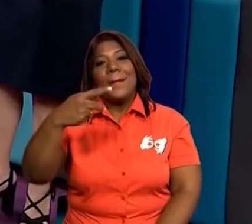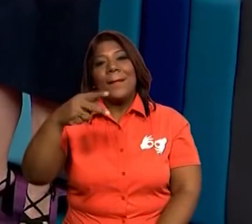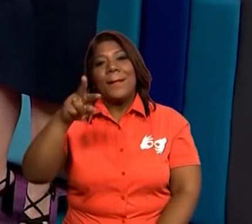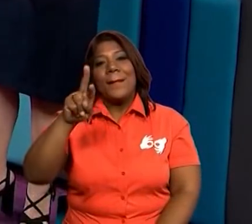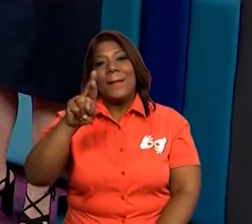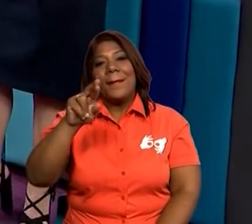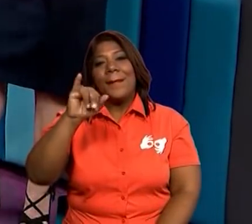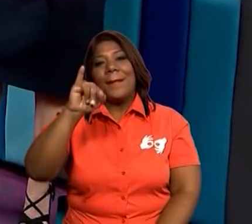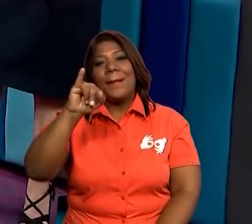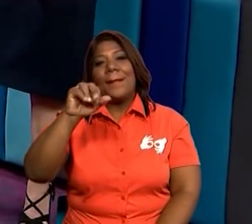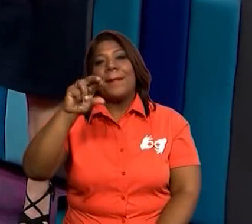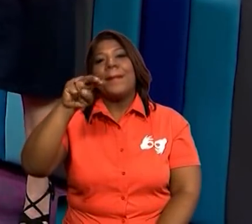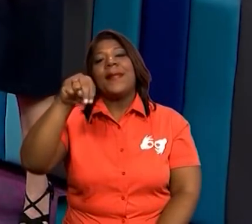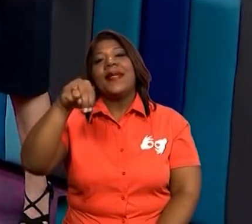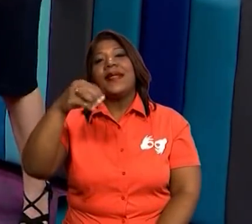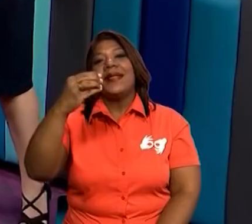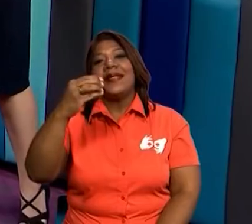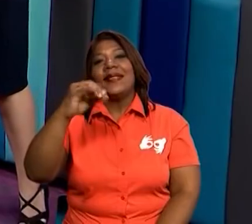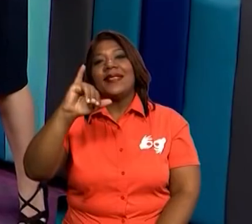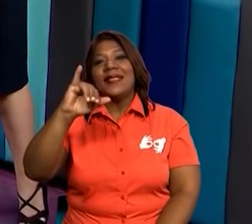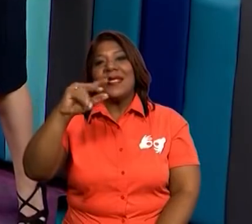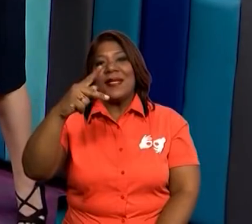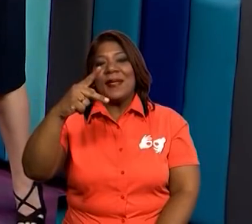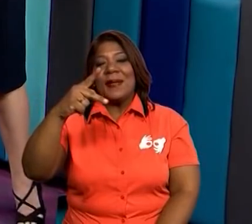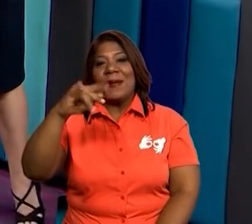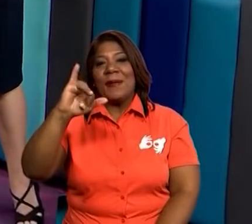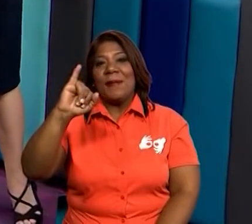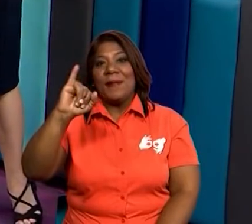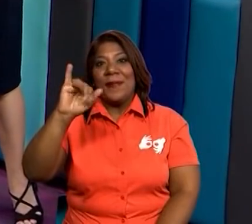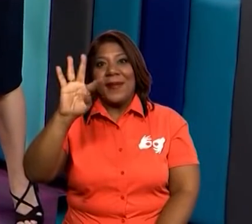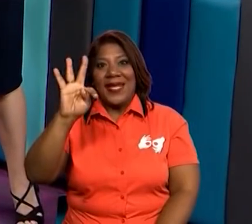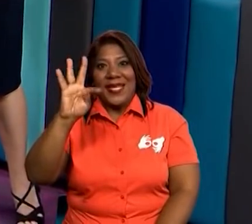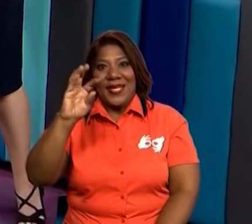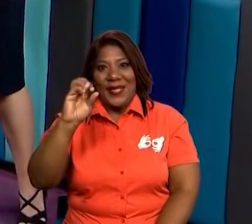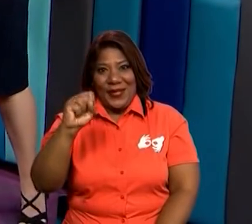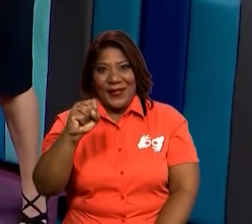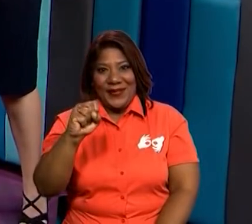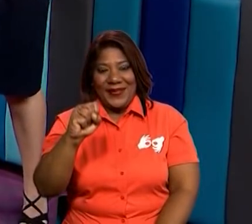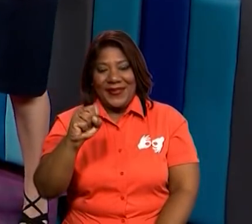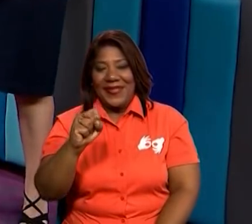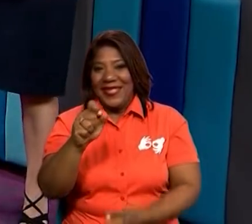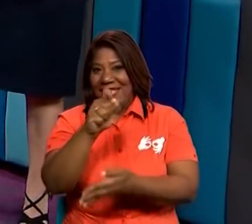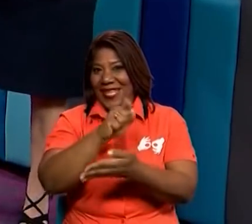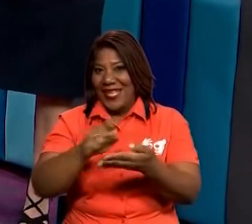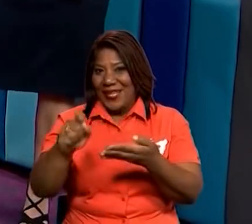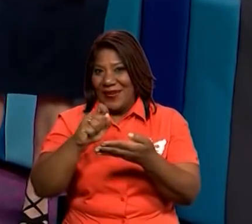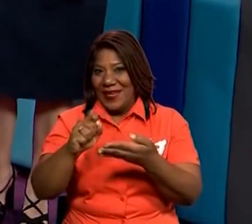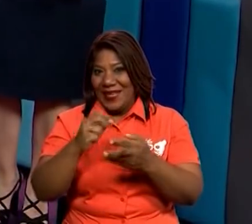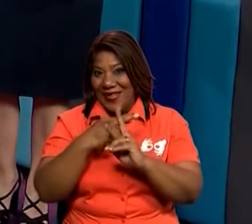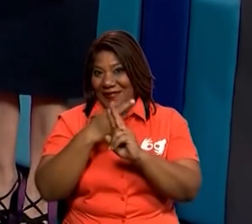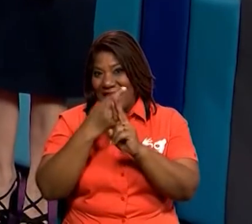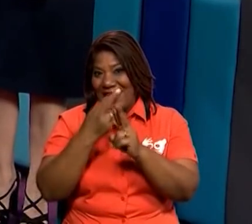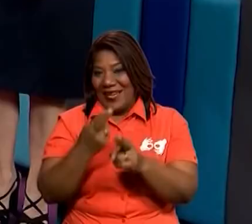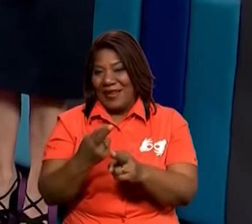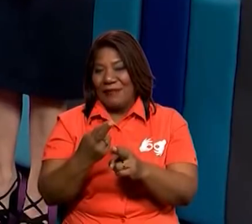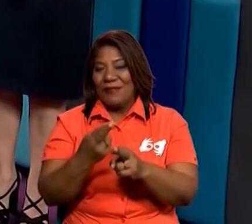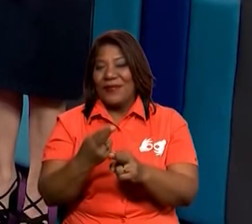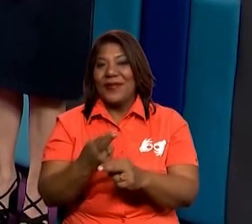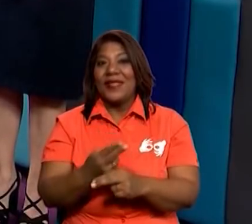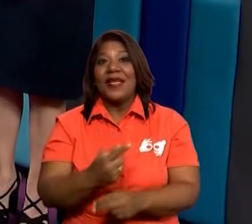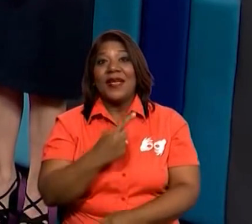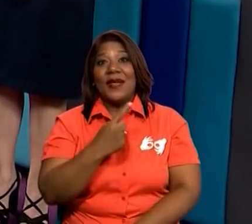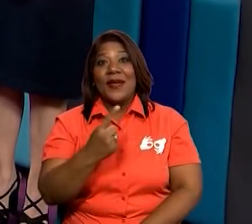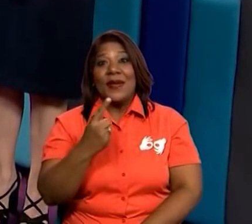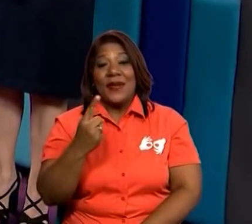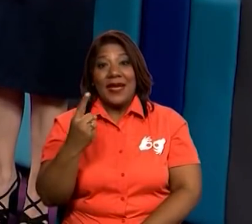Muy bien. Entonces el nombre del texto es El Principito y lo escriben allí. Así con cada